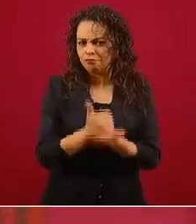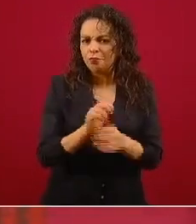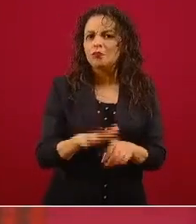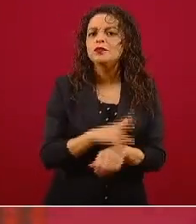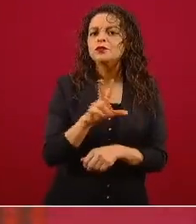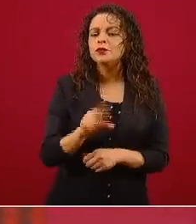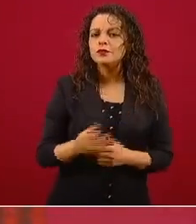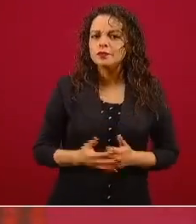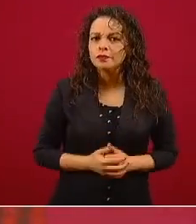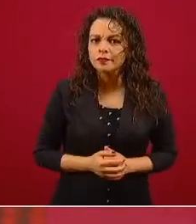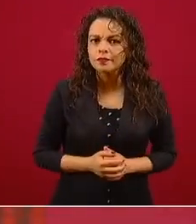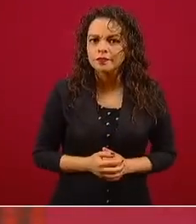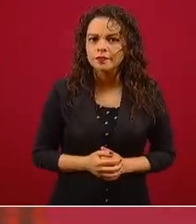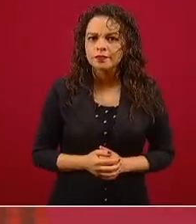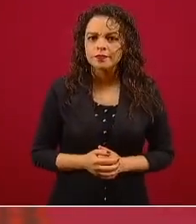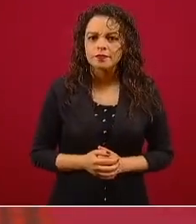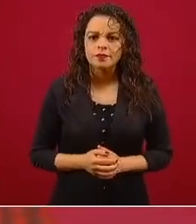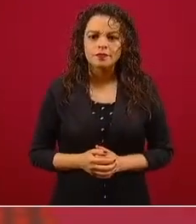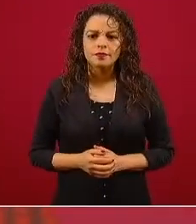O sea,